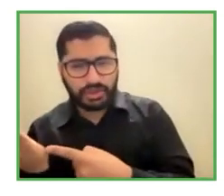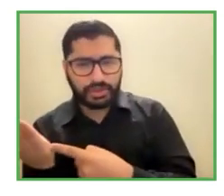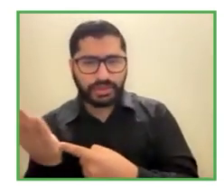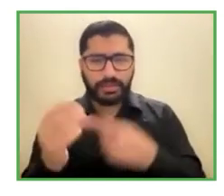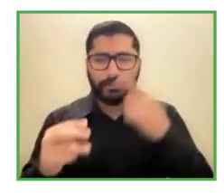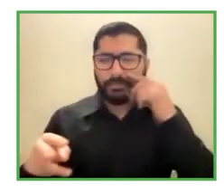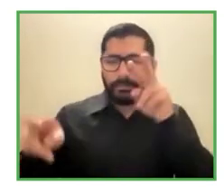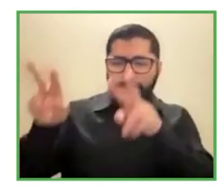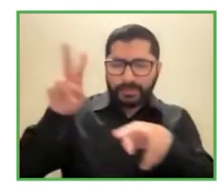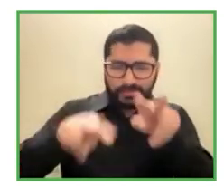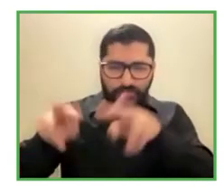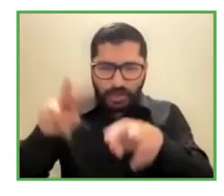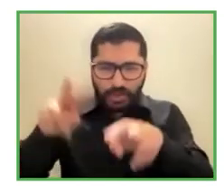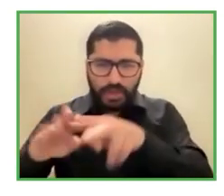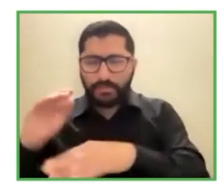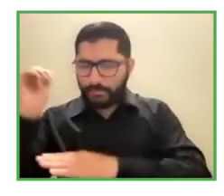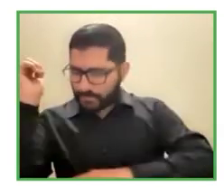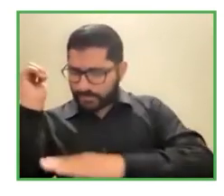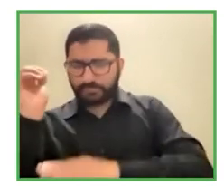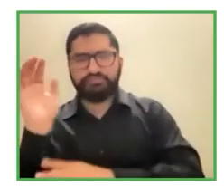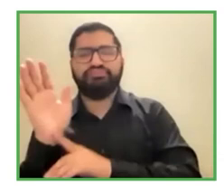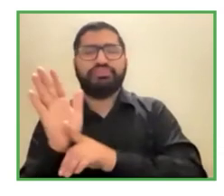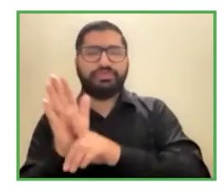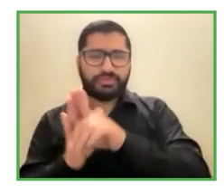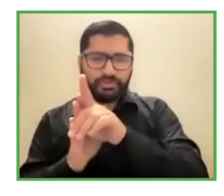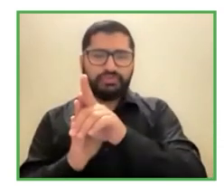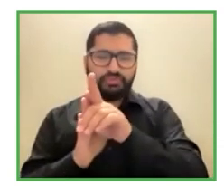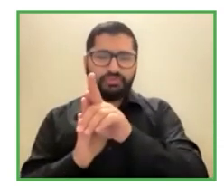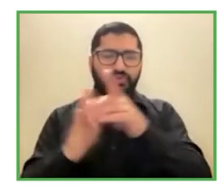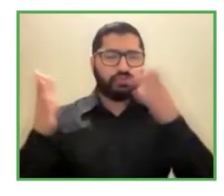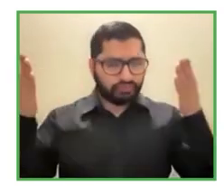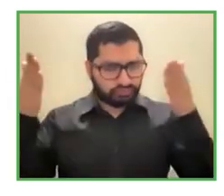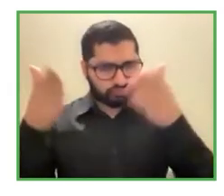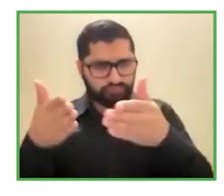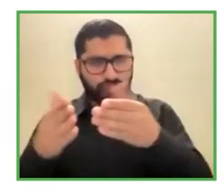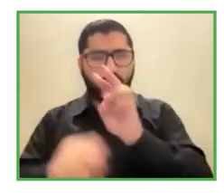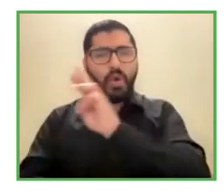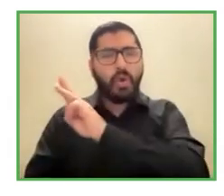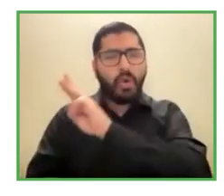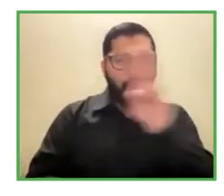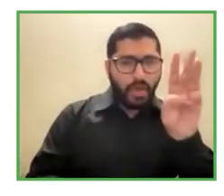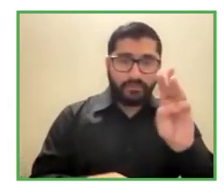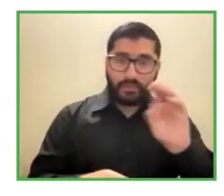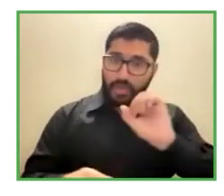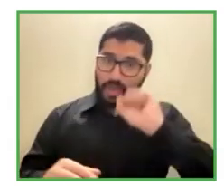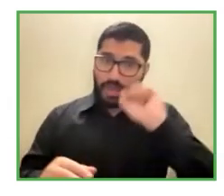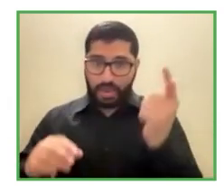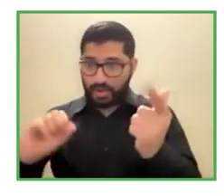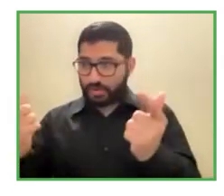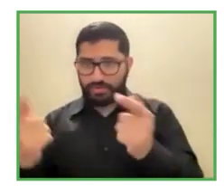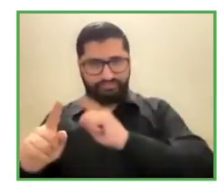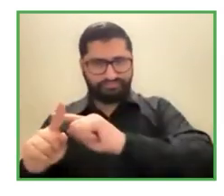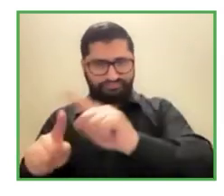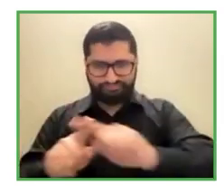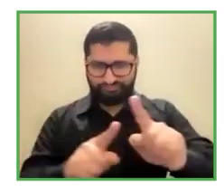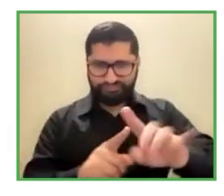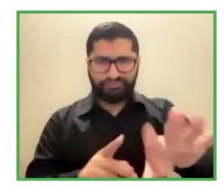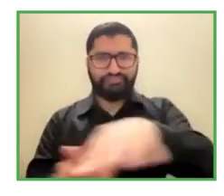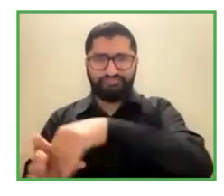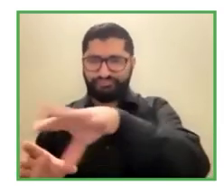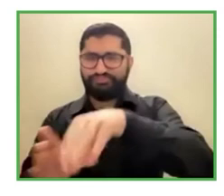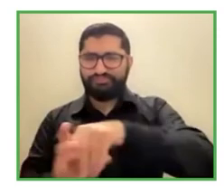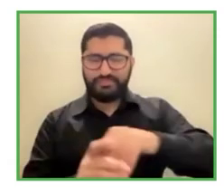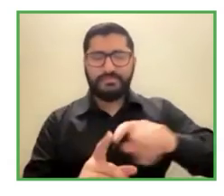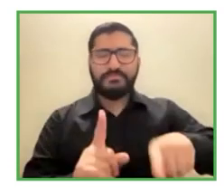web por lo tanto todos estos servicios se volvieron mucho más importantes y mucho más demandados durante el COVID